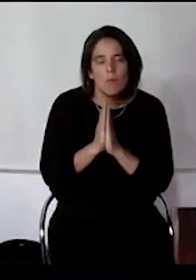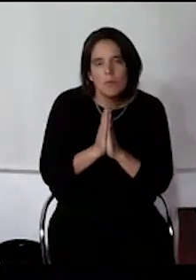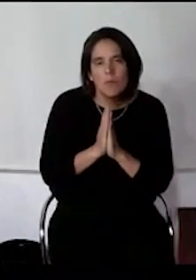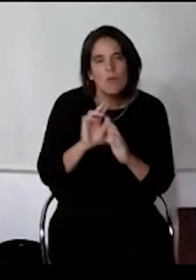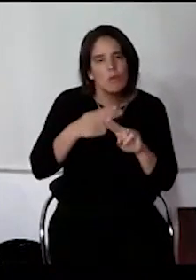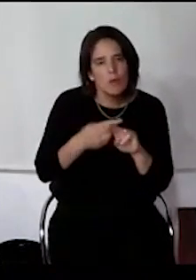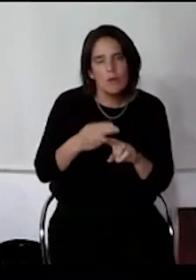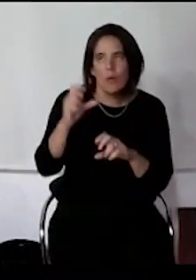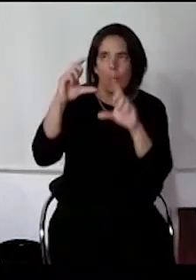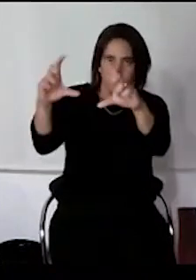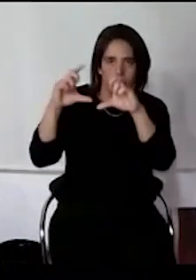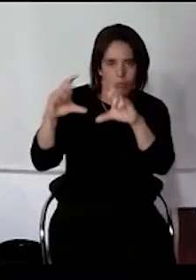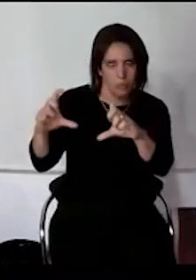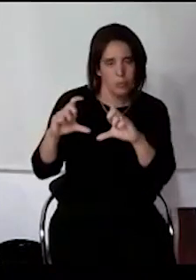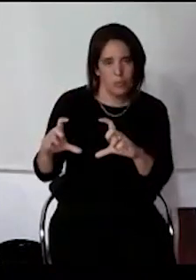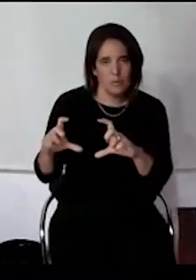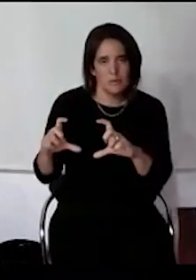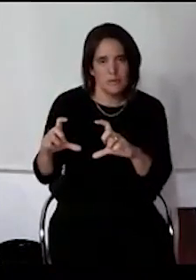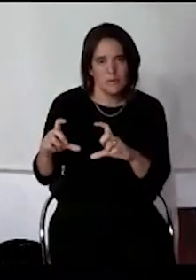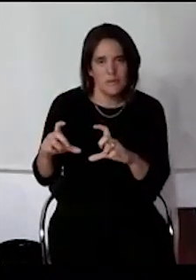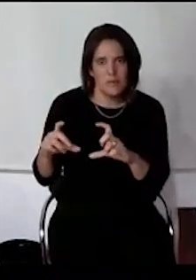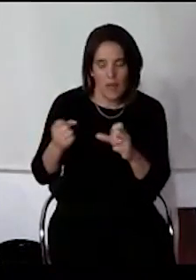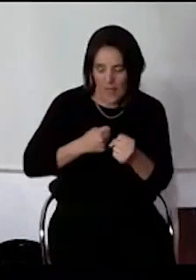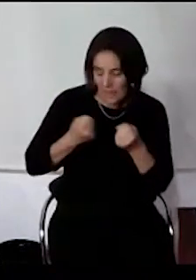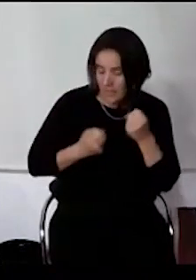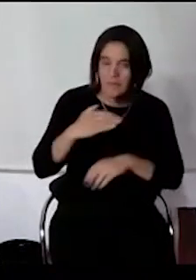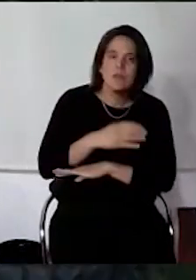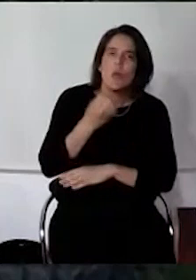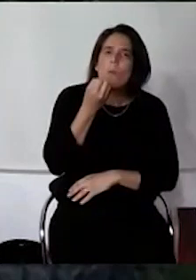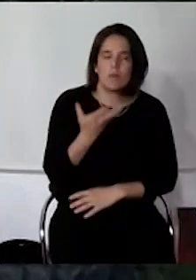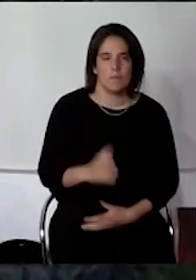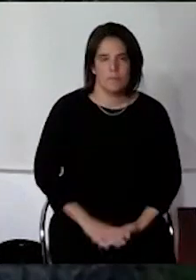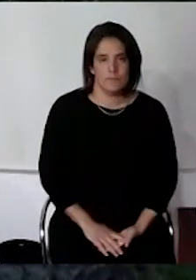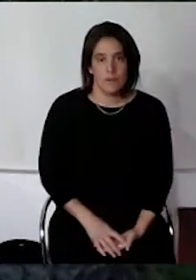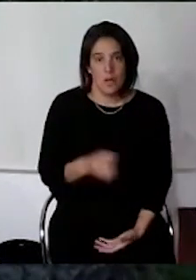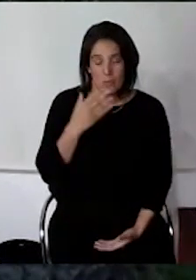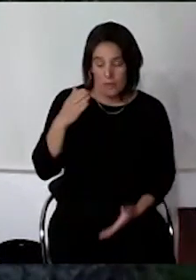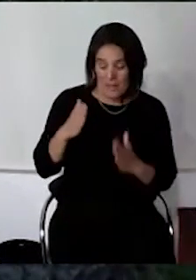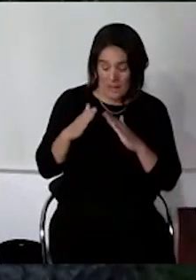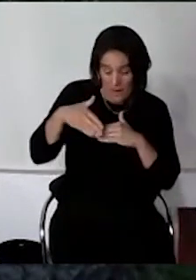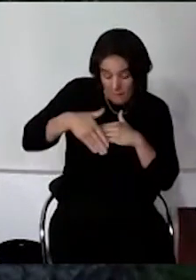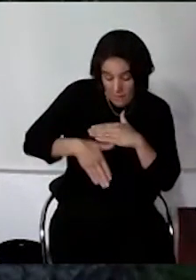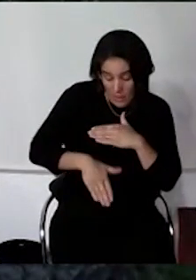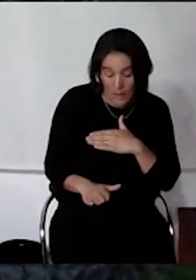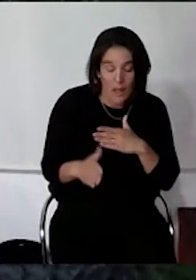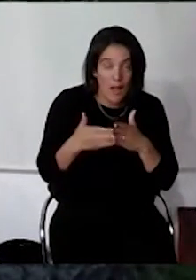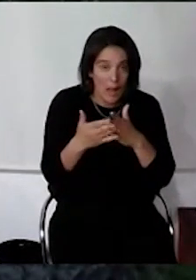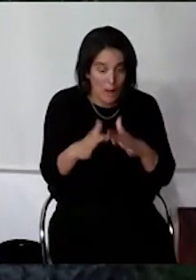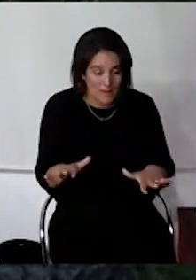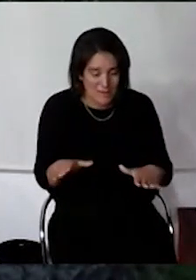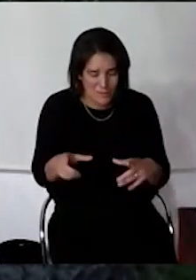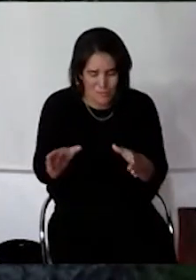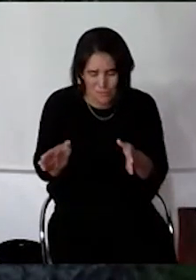favor se señalizaran, que se hicieran señales de tránsito porque, ¿qué pasa? Las bajadas a las playas son